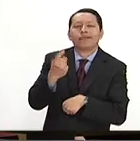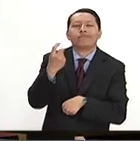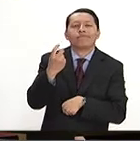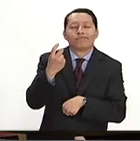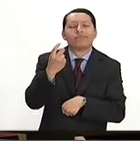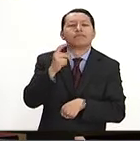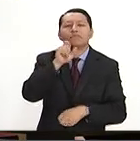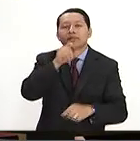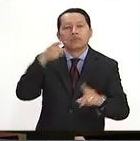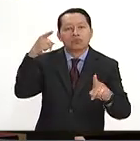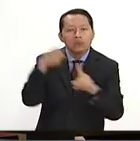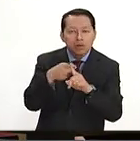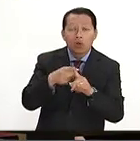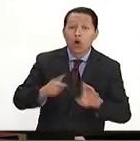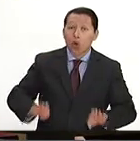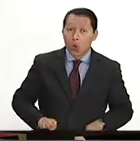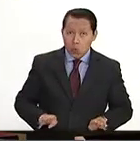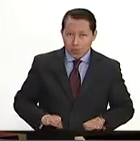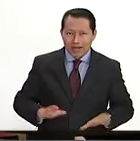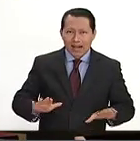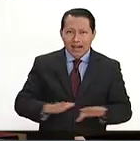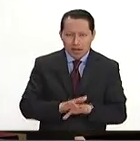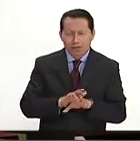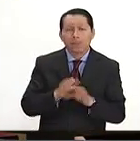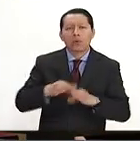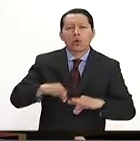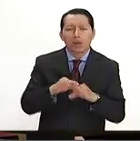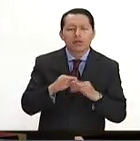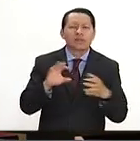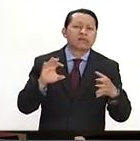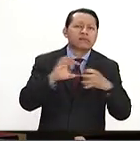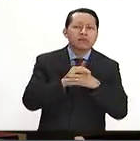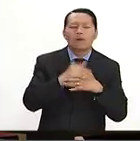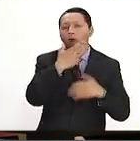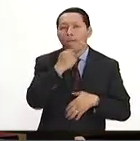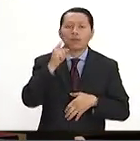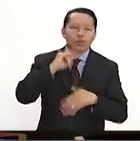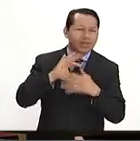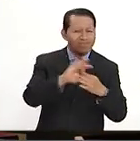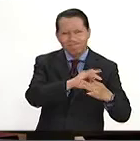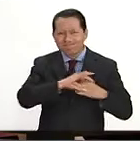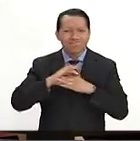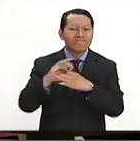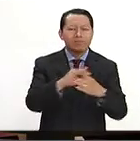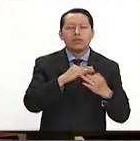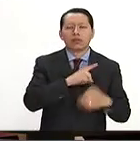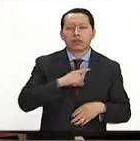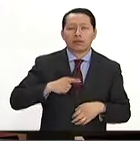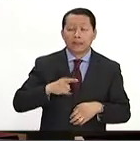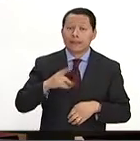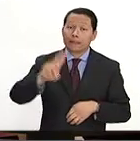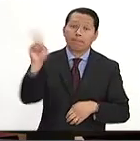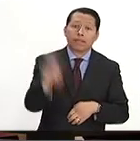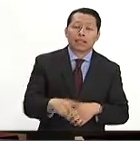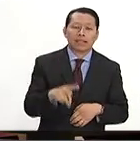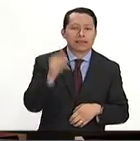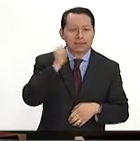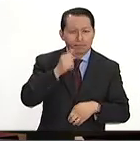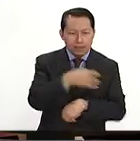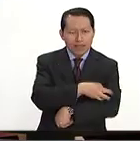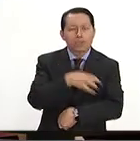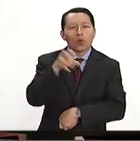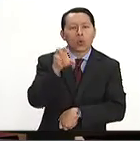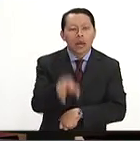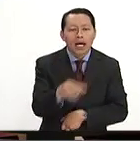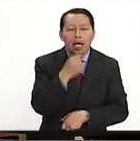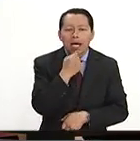hacer cambios conductuales, pero también cuando vamos con sinergias con hombres y mujeres. Y la realidad es que tenemos que empezar sí a empoderar a las